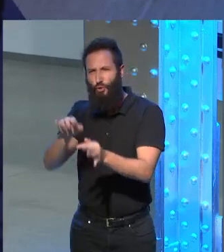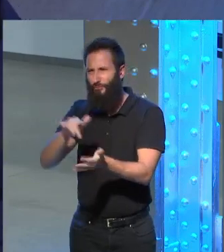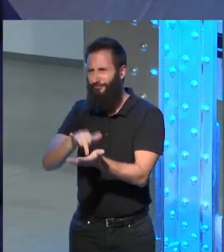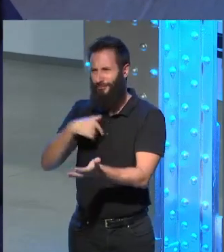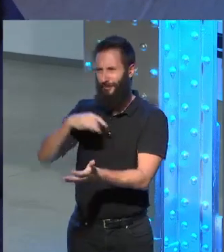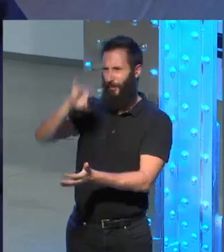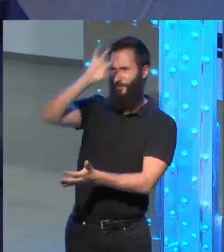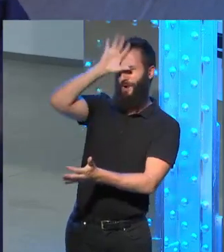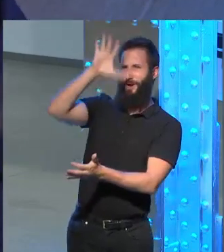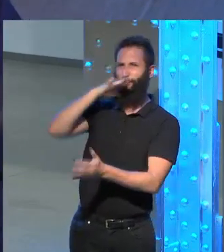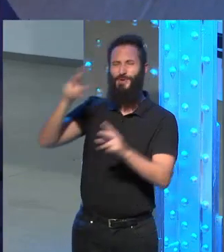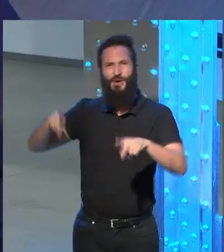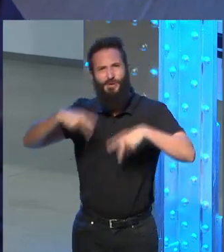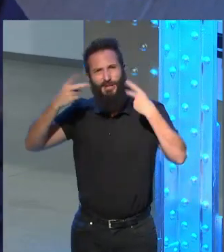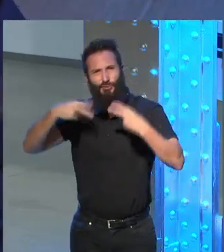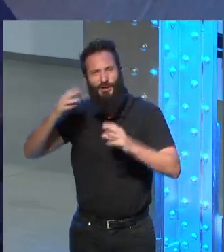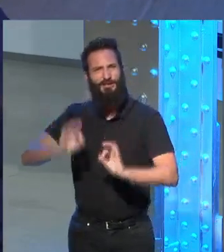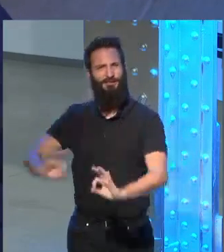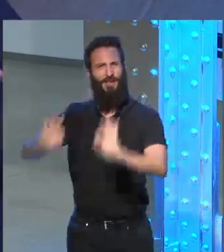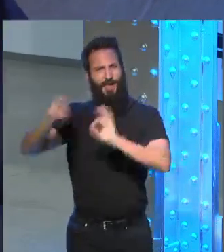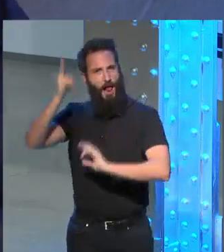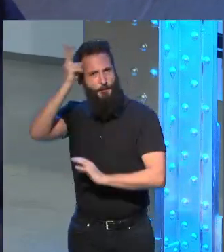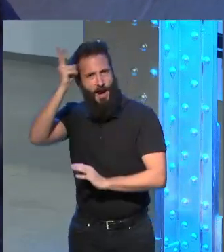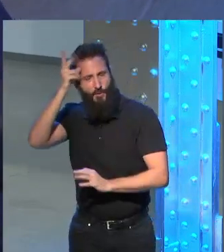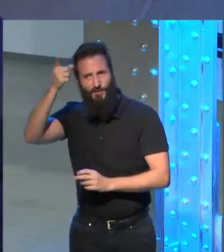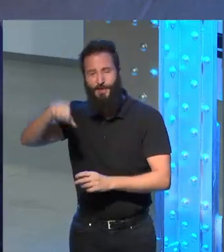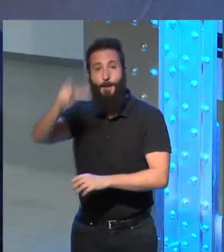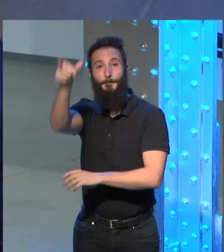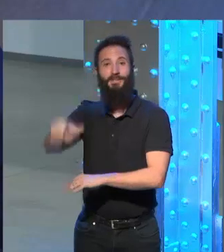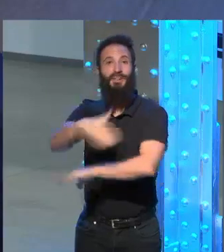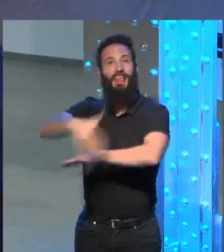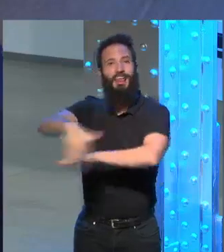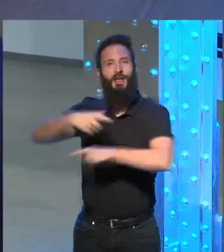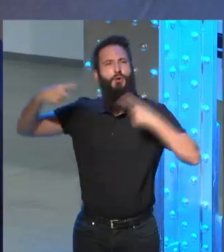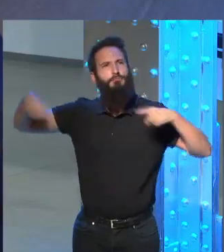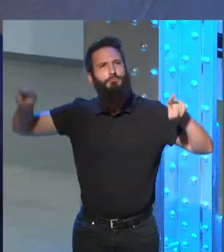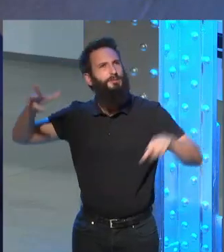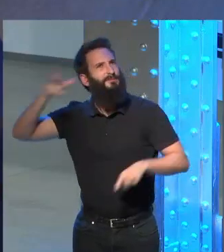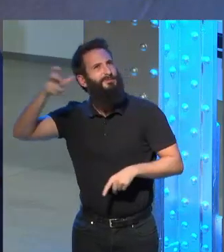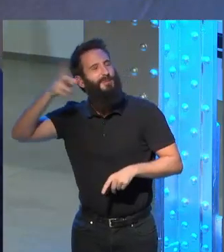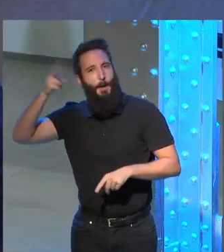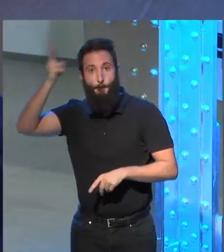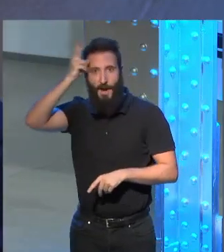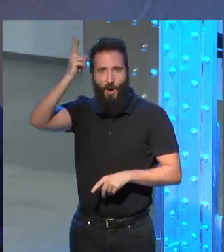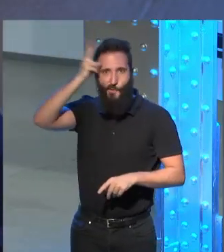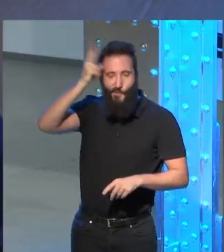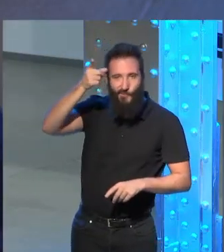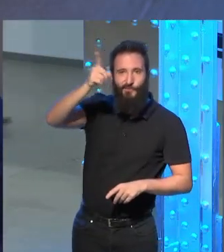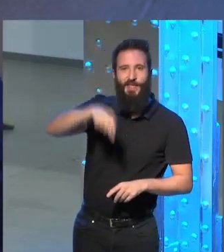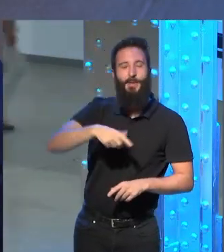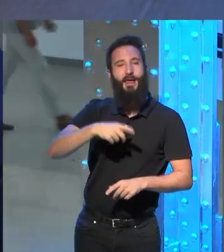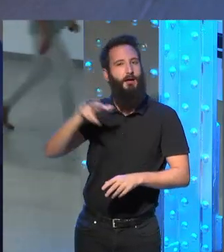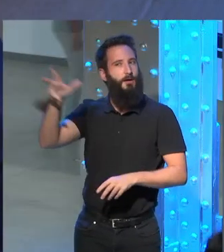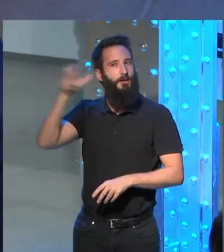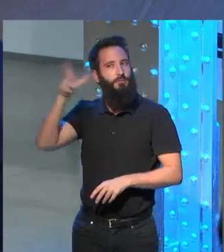eran de comida peruana uno en la calle escuchaba música peruana oía hablar el español